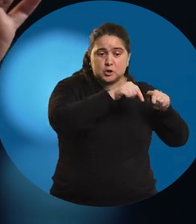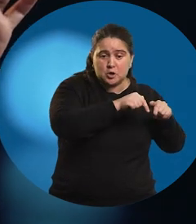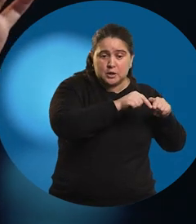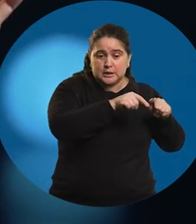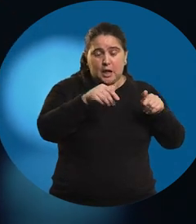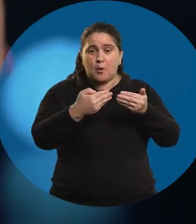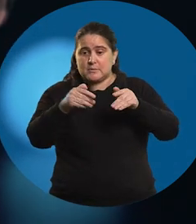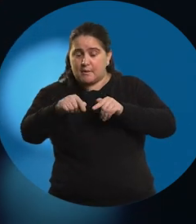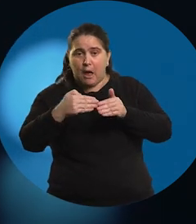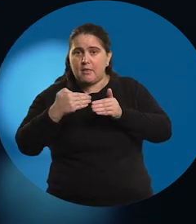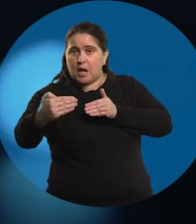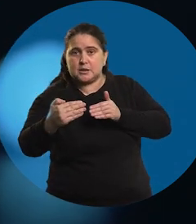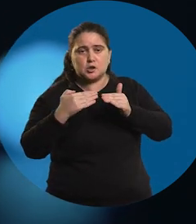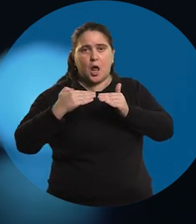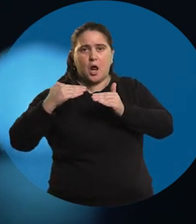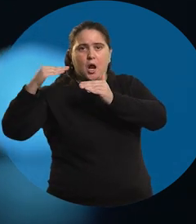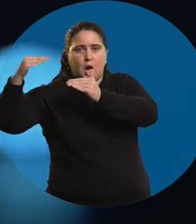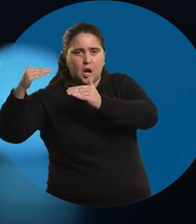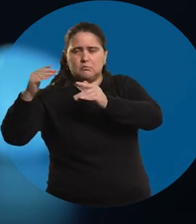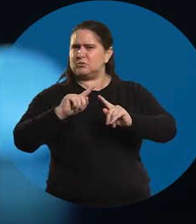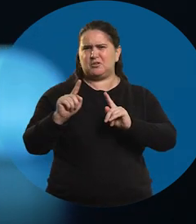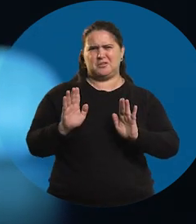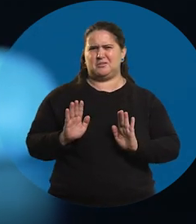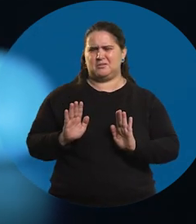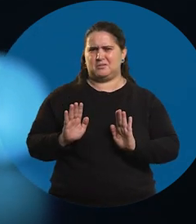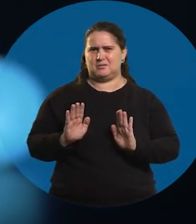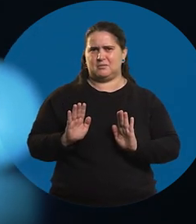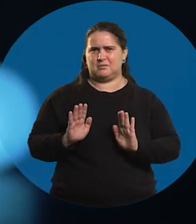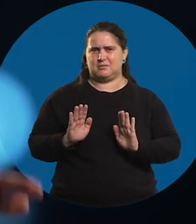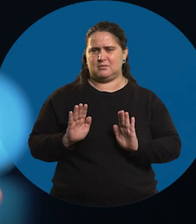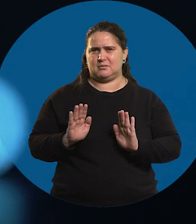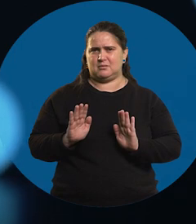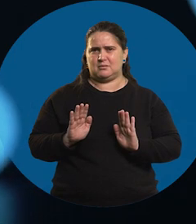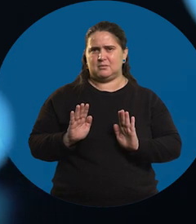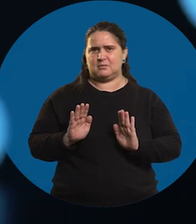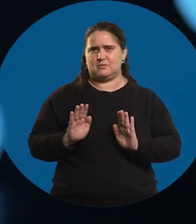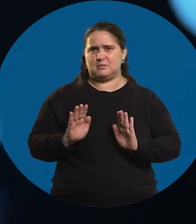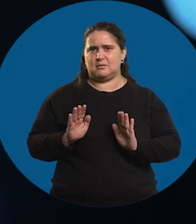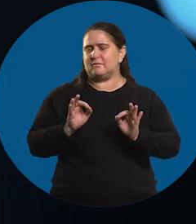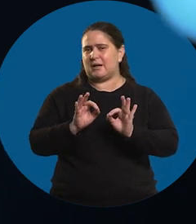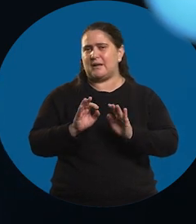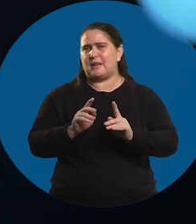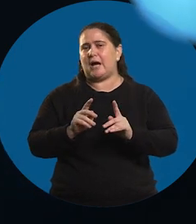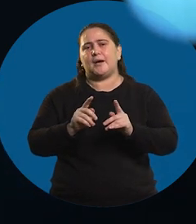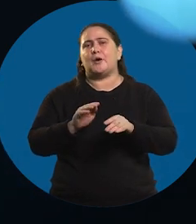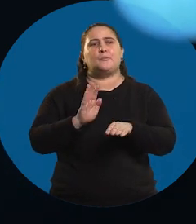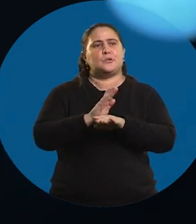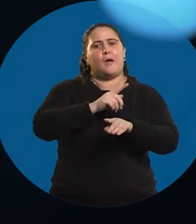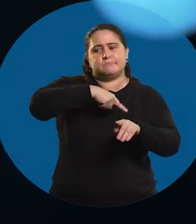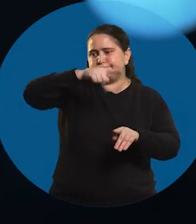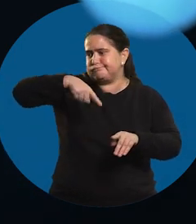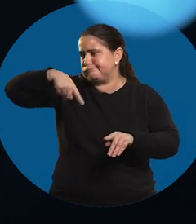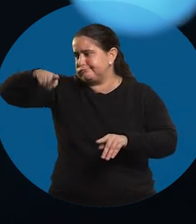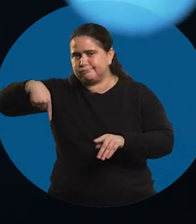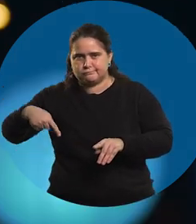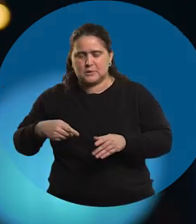acá y el otro arranca acá, esto va a ir así creciendo. Mentira. Mentira, es un electrocabiograma.